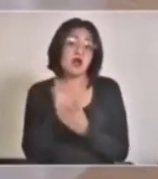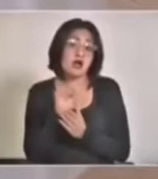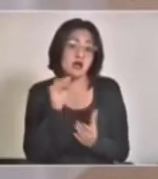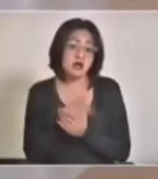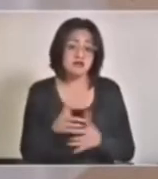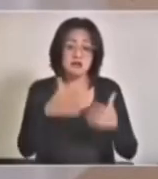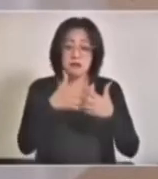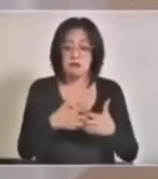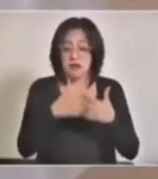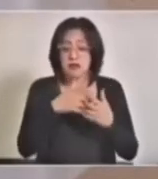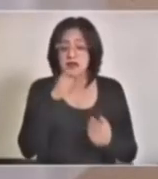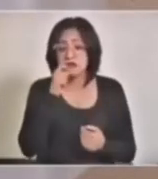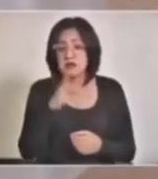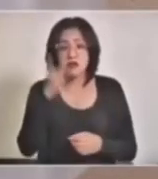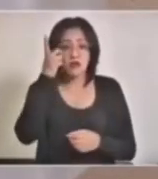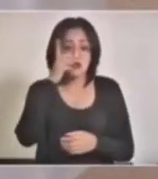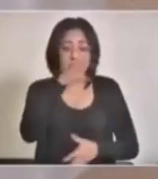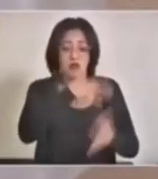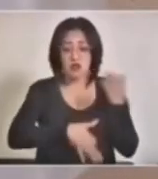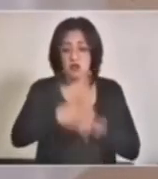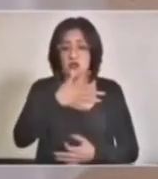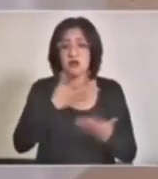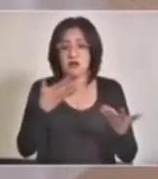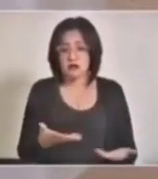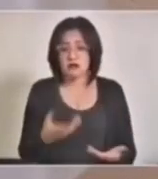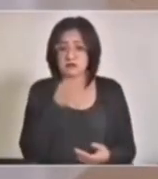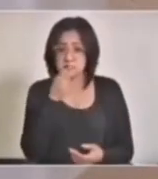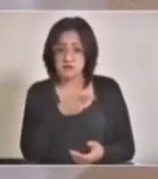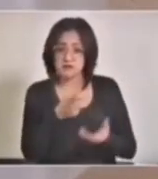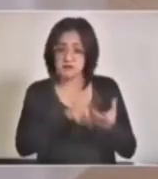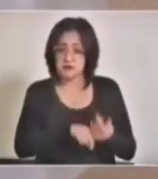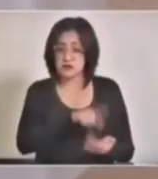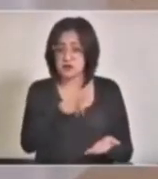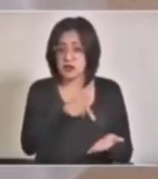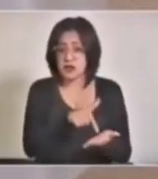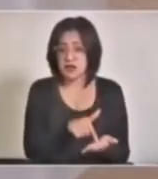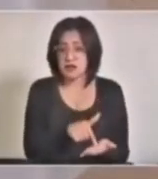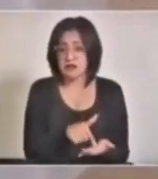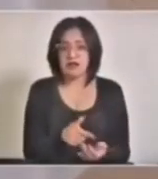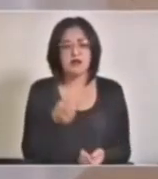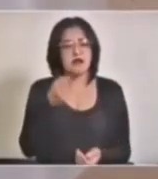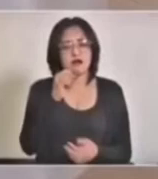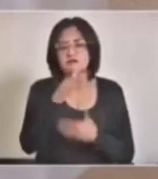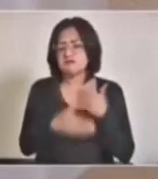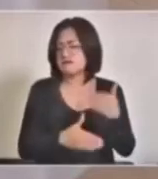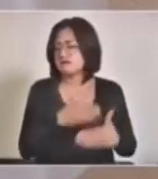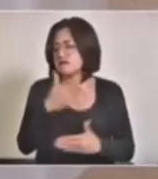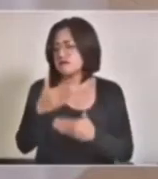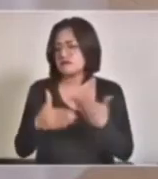empresas dueñas de los establecimientos. ¿Y así no vamos a caminar?